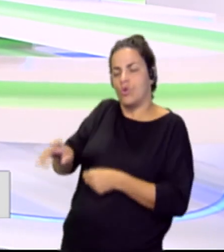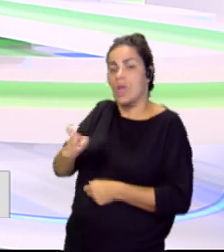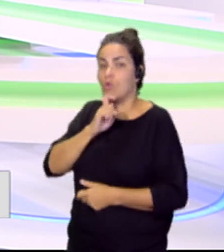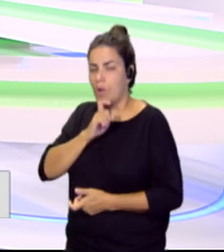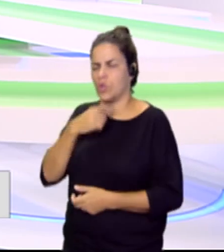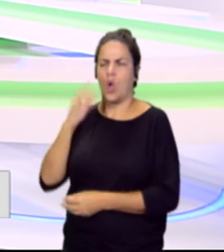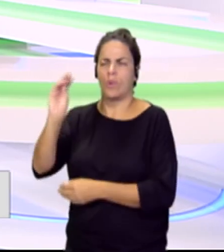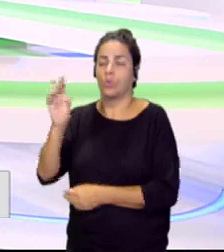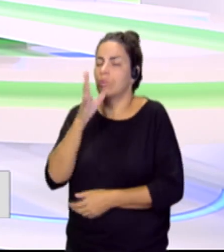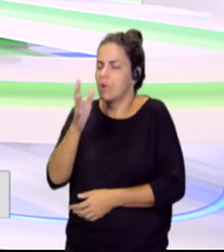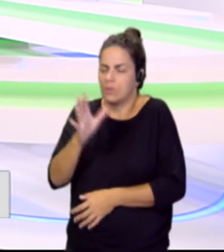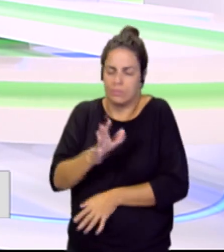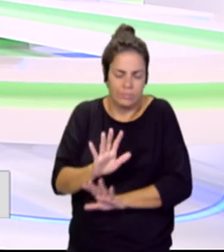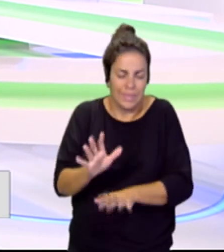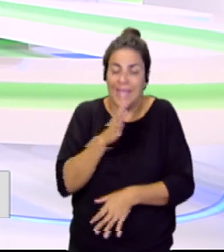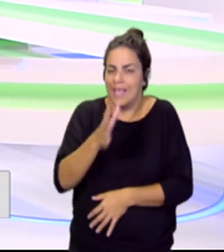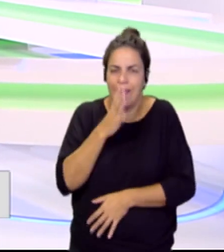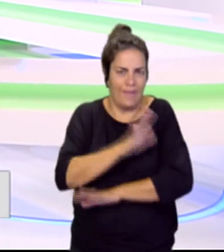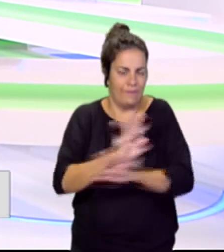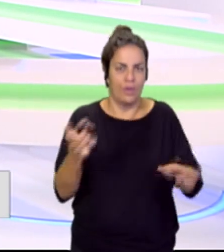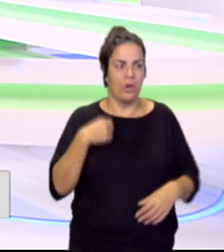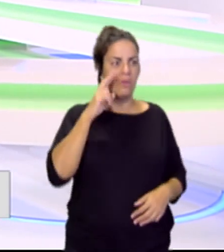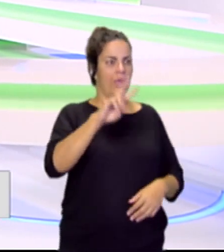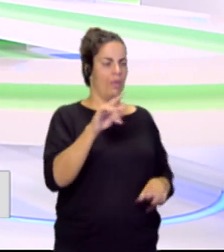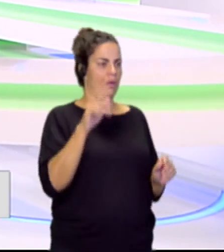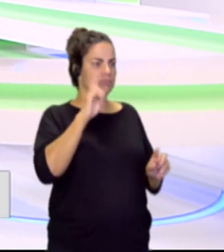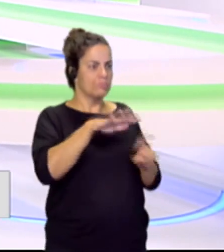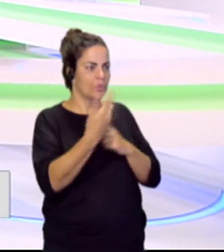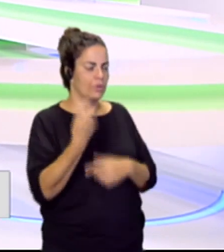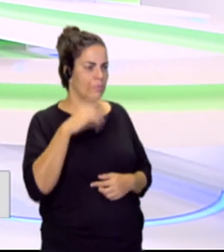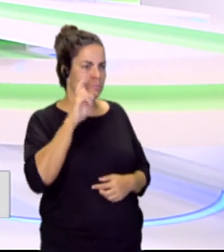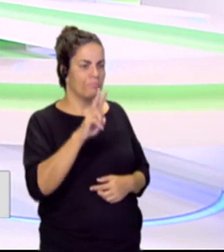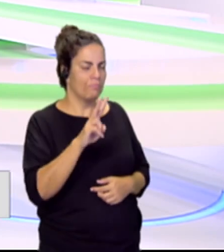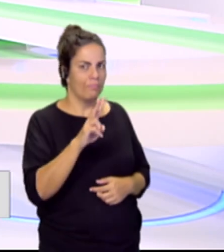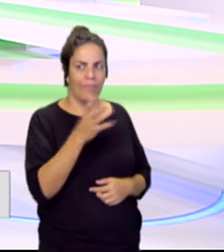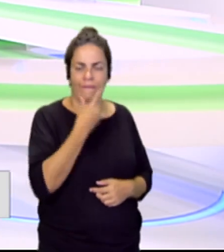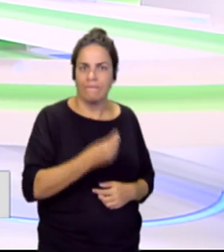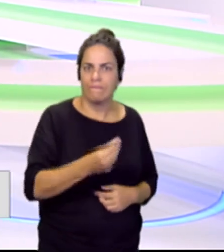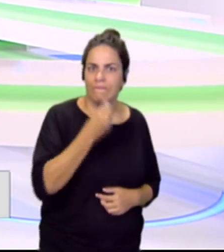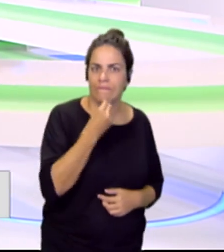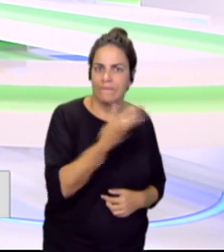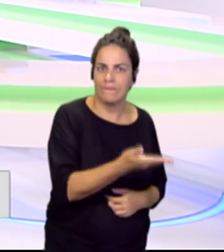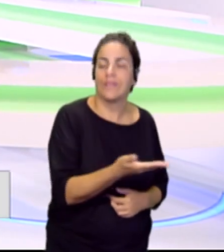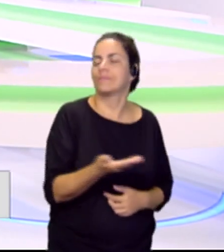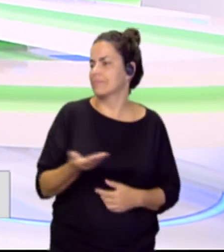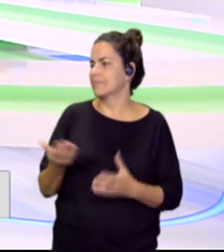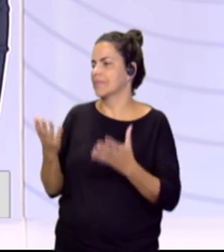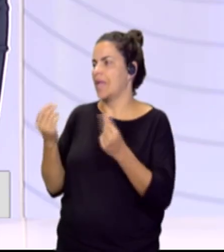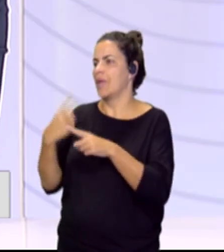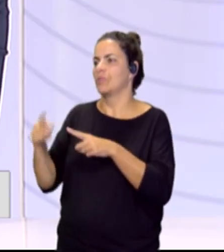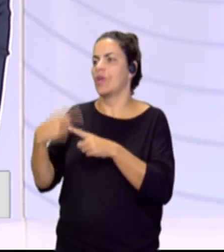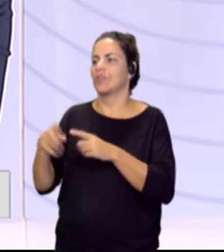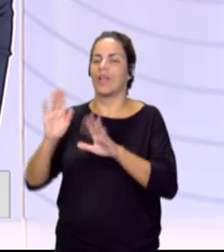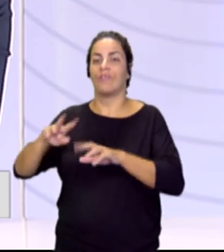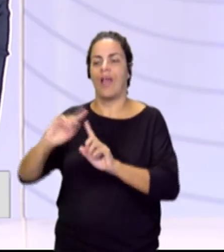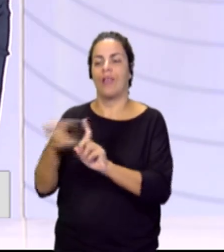Yo decía, pero qué bonito es esto, ¿sabes? O sea, totalmente... Es que hay muchas cosas que se curan, viajando, hablando,